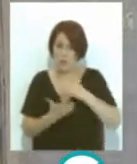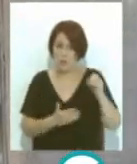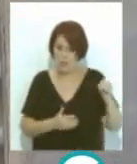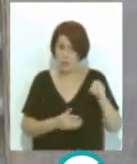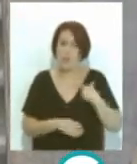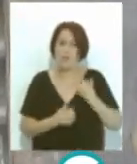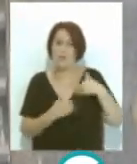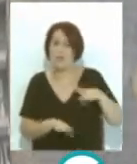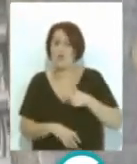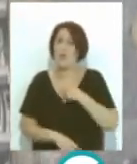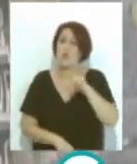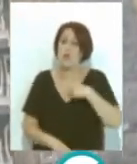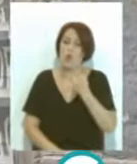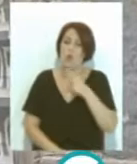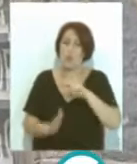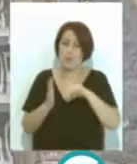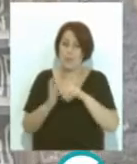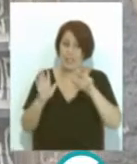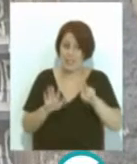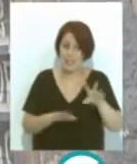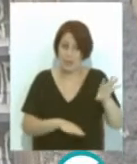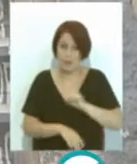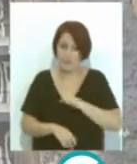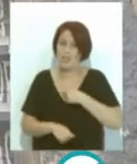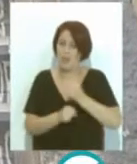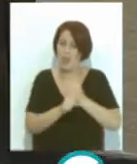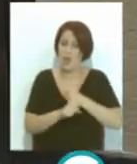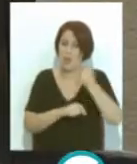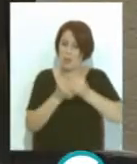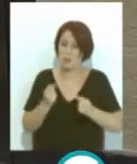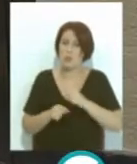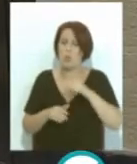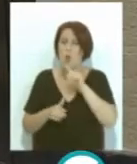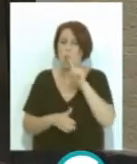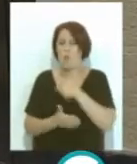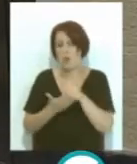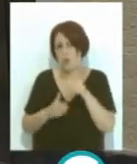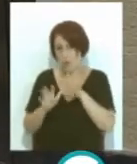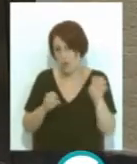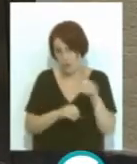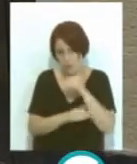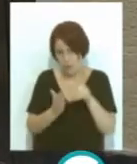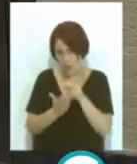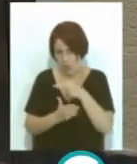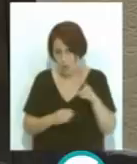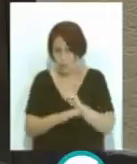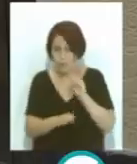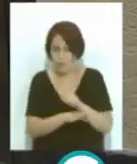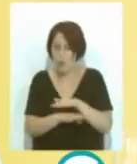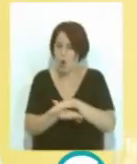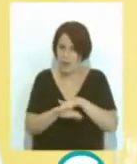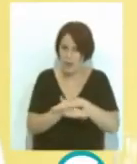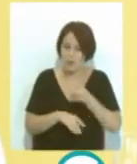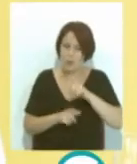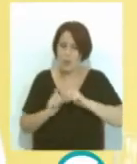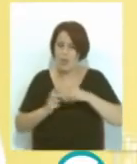expropiado por el consistorio los trabajos contarán con un presupuesto cercano al millón 900.000 euros financiado con la colaboración de gobierno y junta